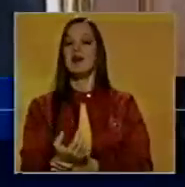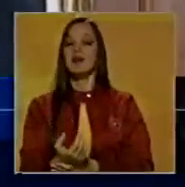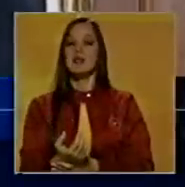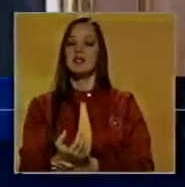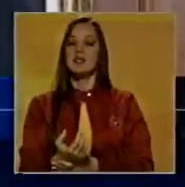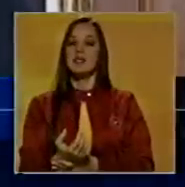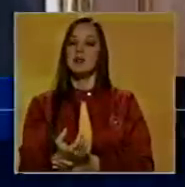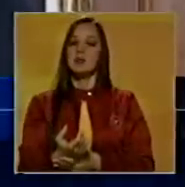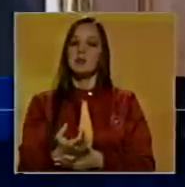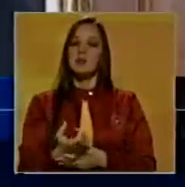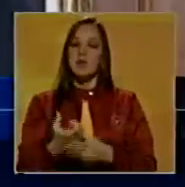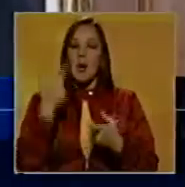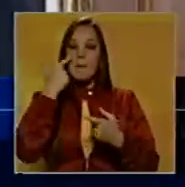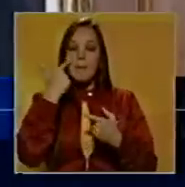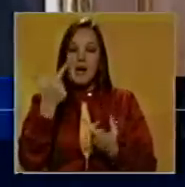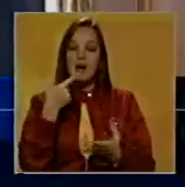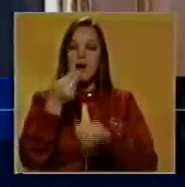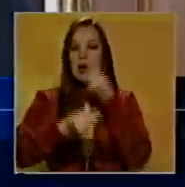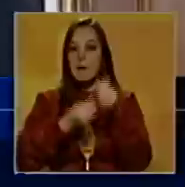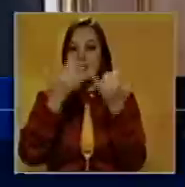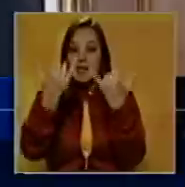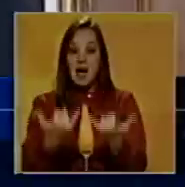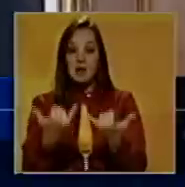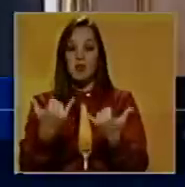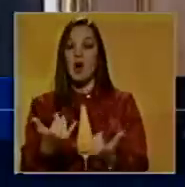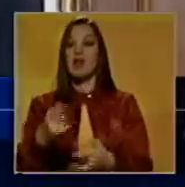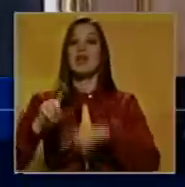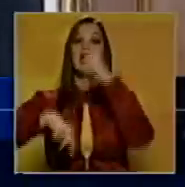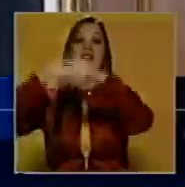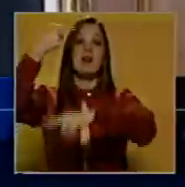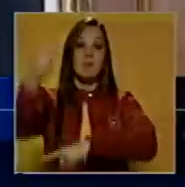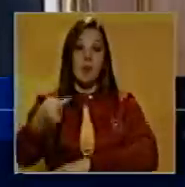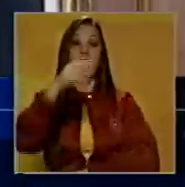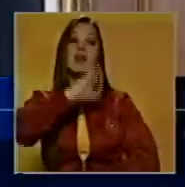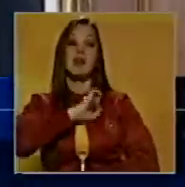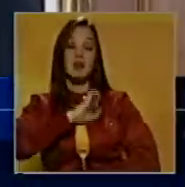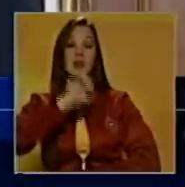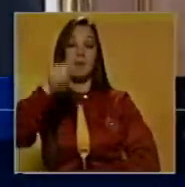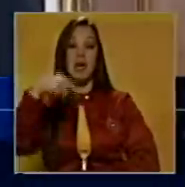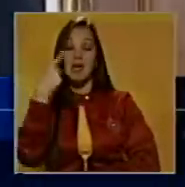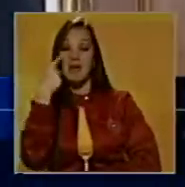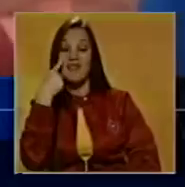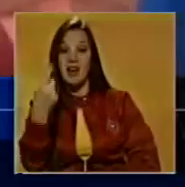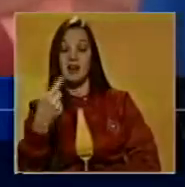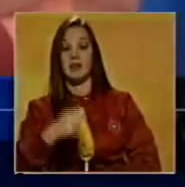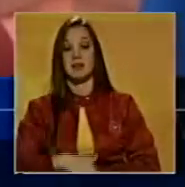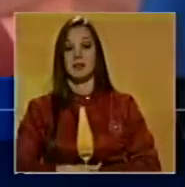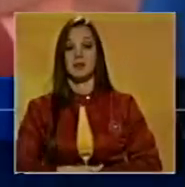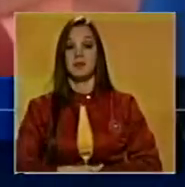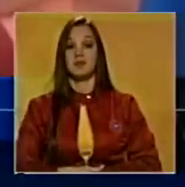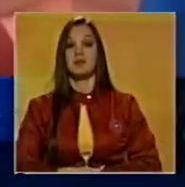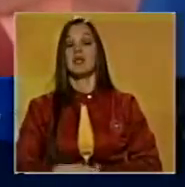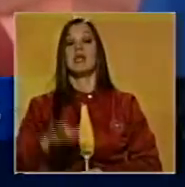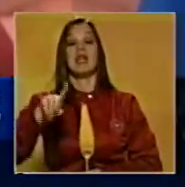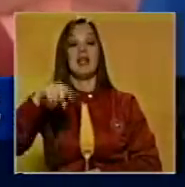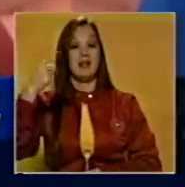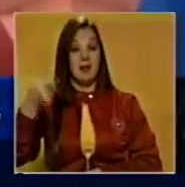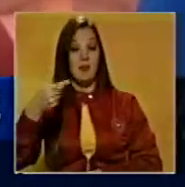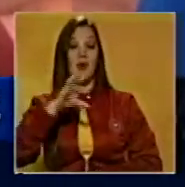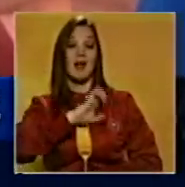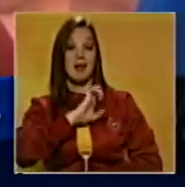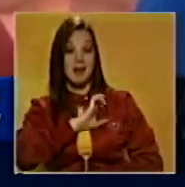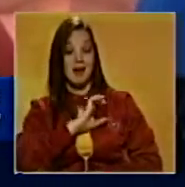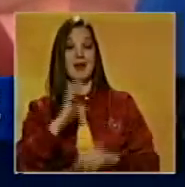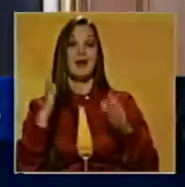de los tiempos que estamos viviendo y de los que vienen en enero. En enero. Ay, lo que viene en enero, en